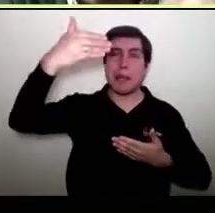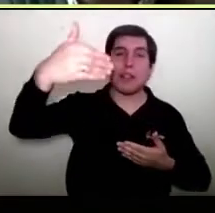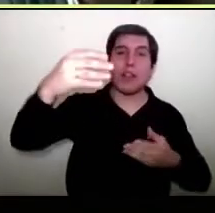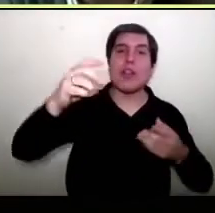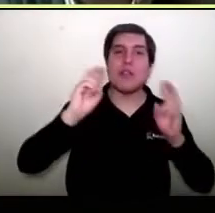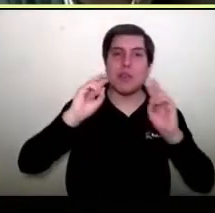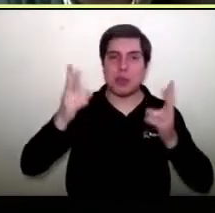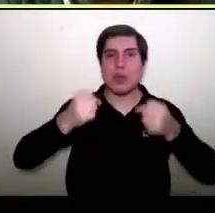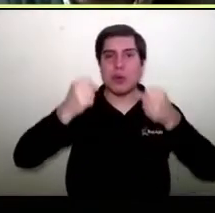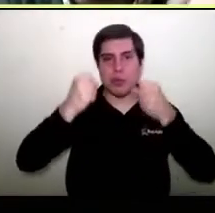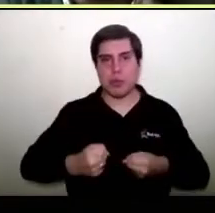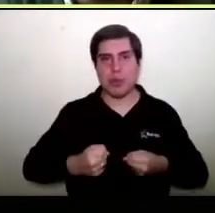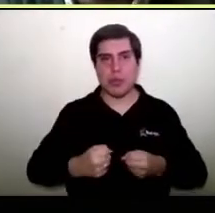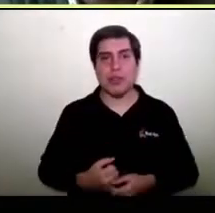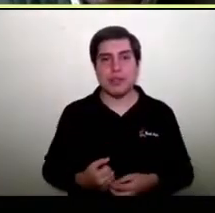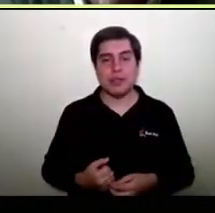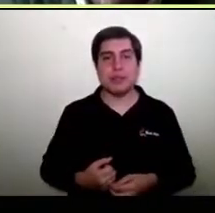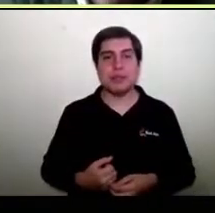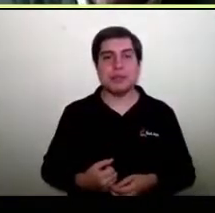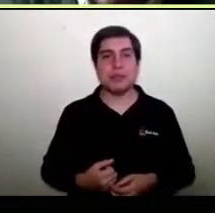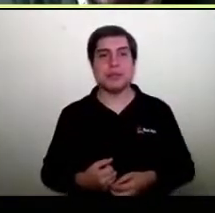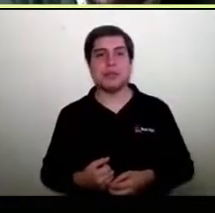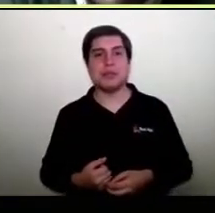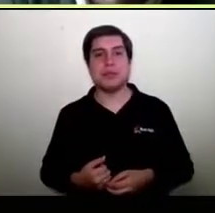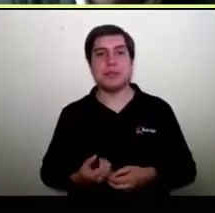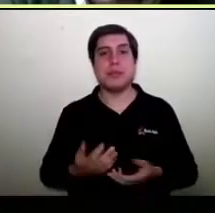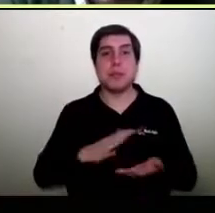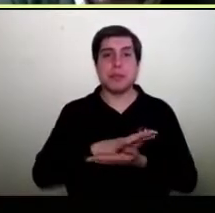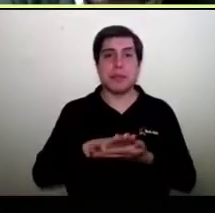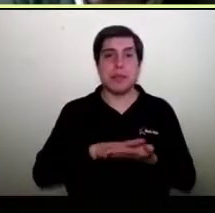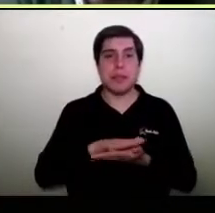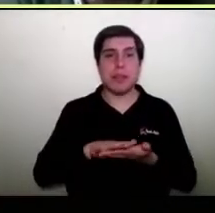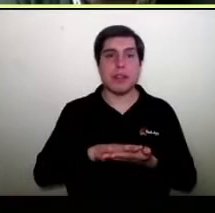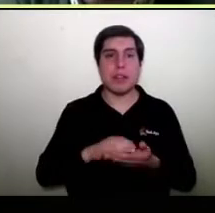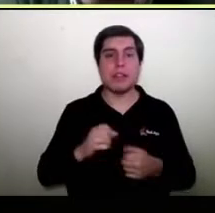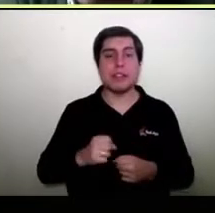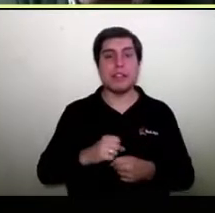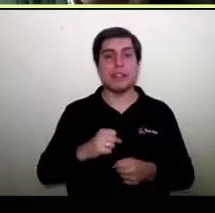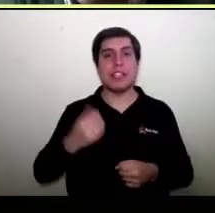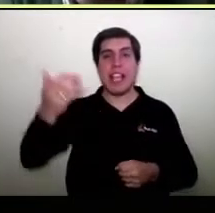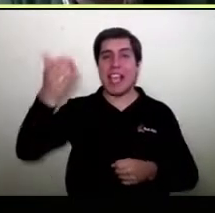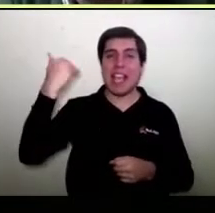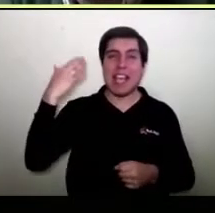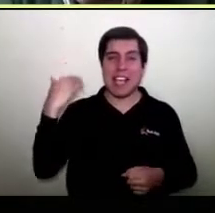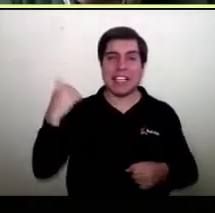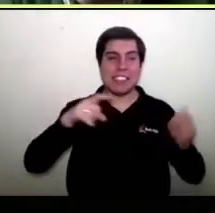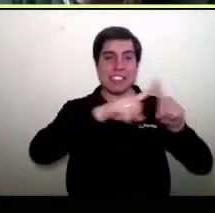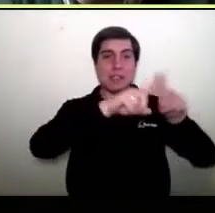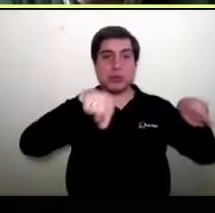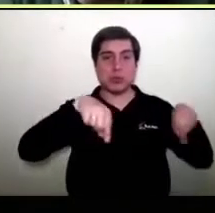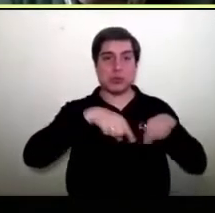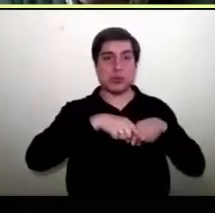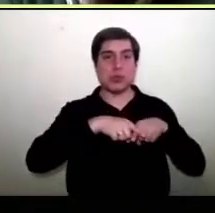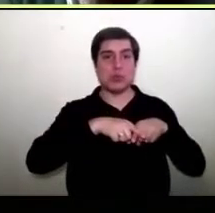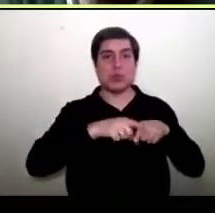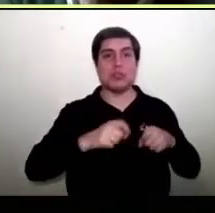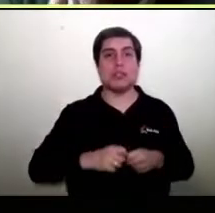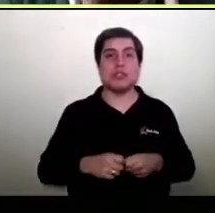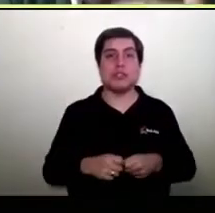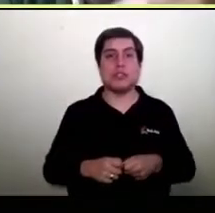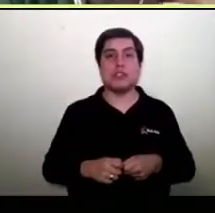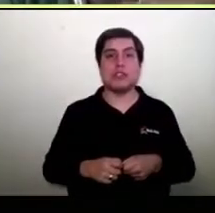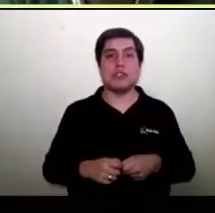puedo tratar de pronosticar el futuro. ¿Qué pasó con el pasado físico de los